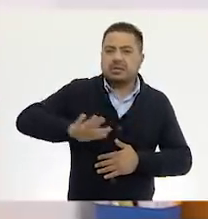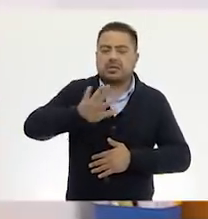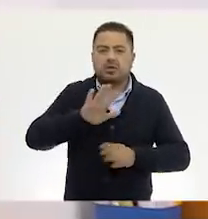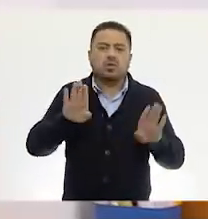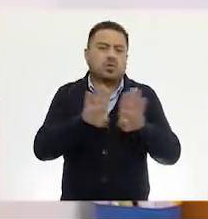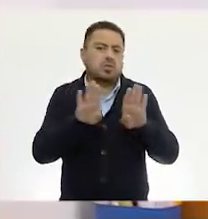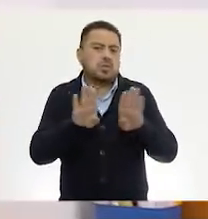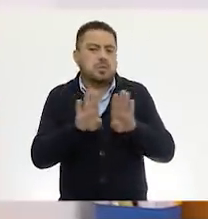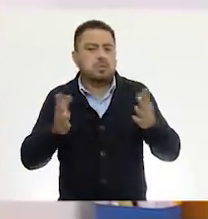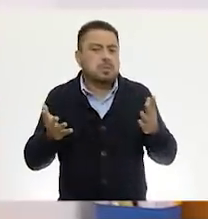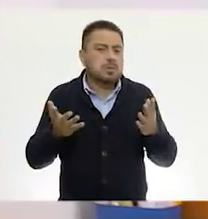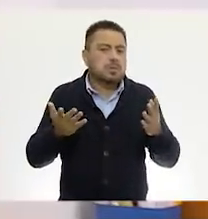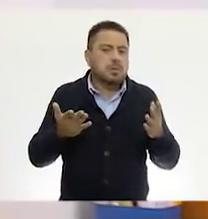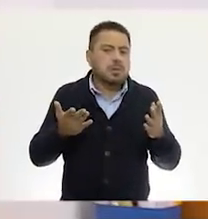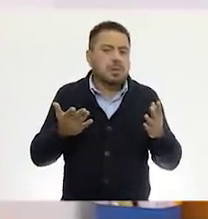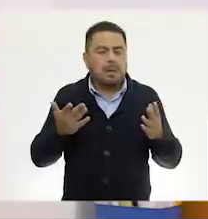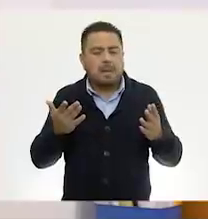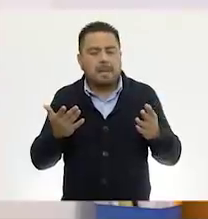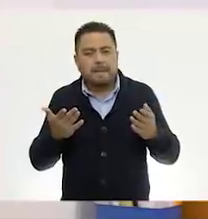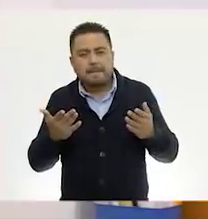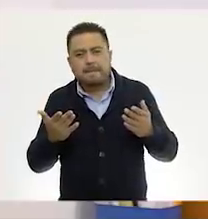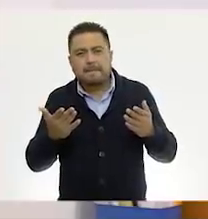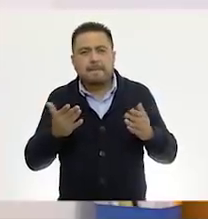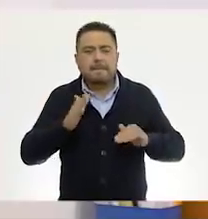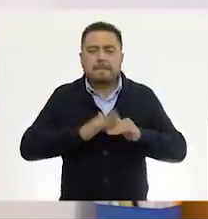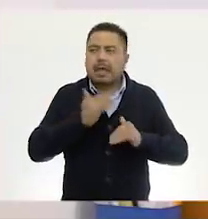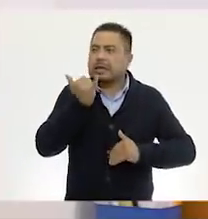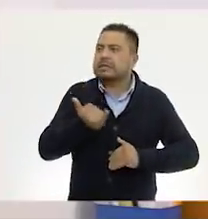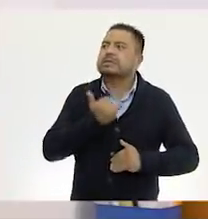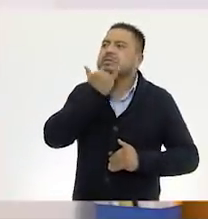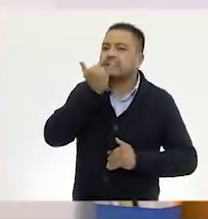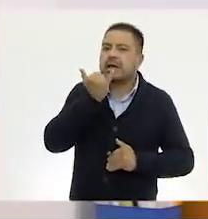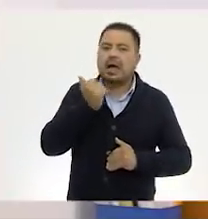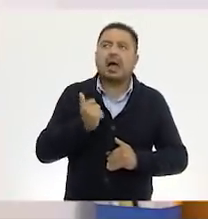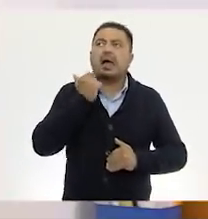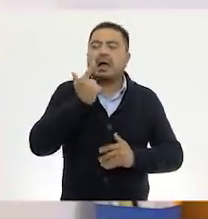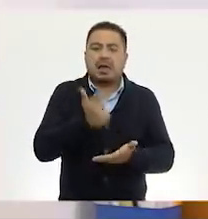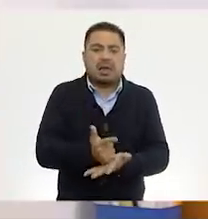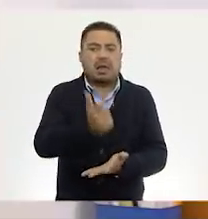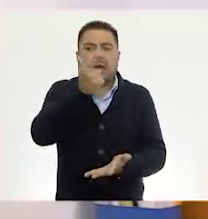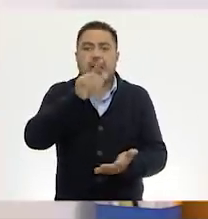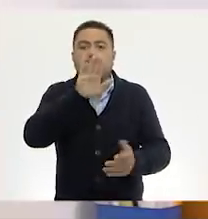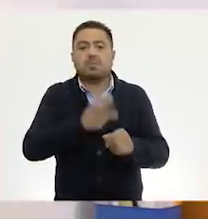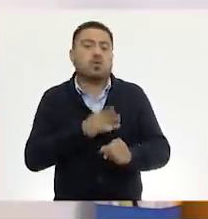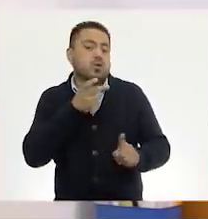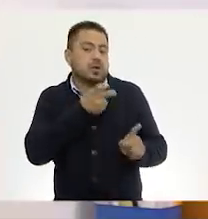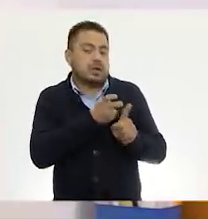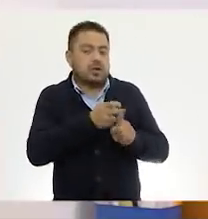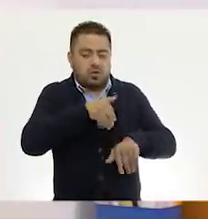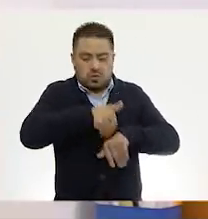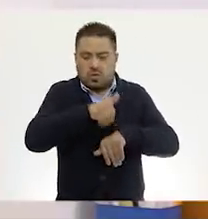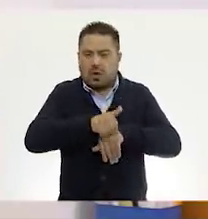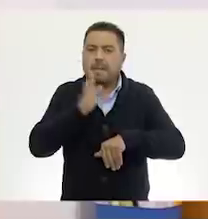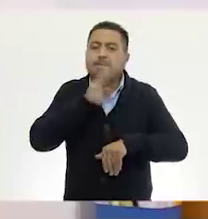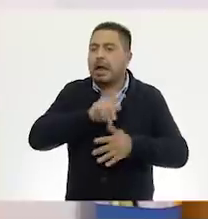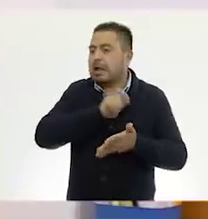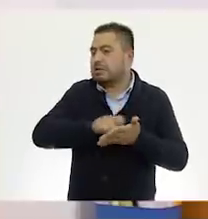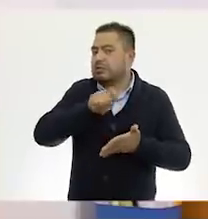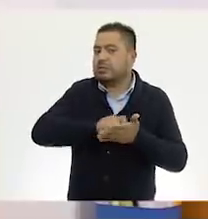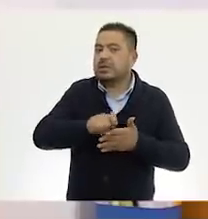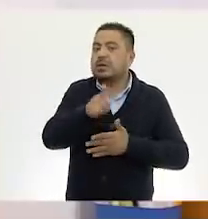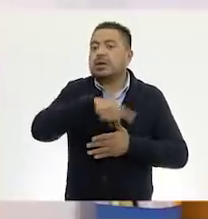muy, digamos, muy equivocado. Es algo muy grave en ese sentido porque una cantidad mal escrita